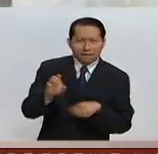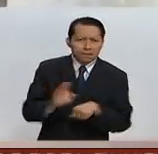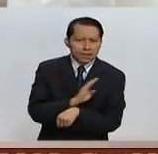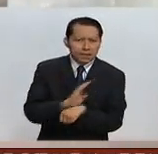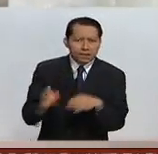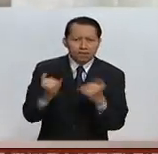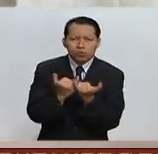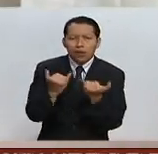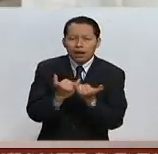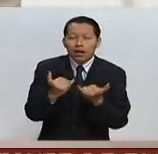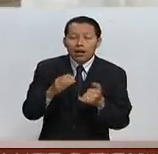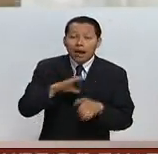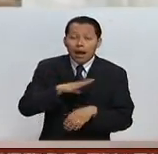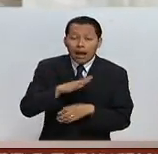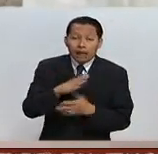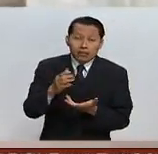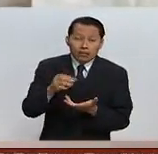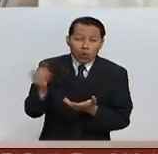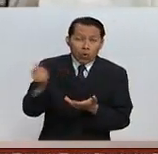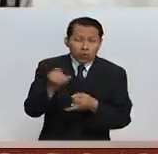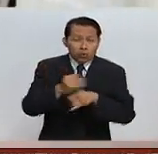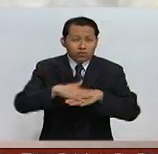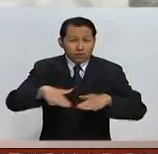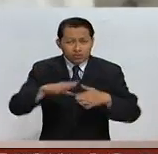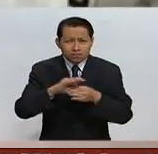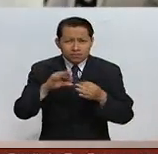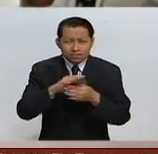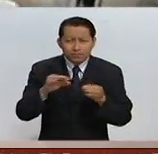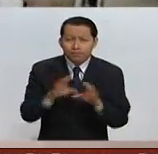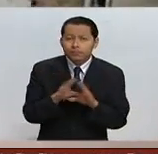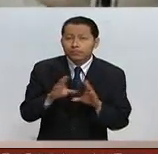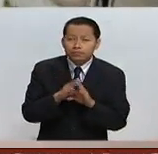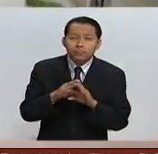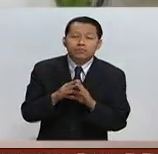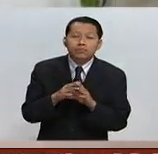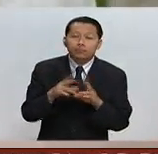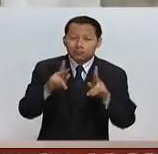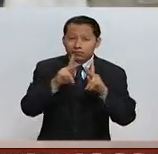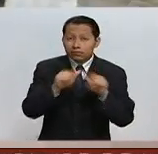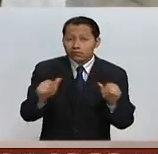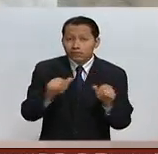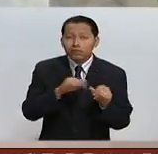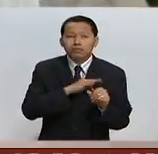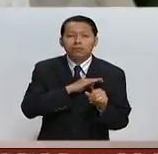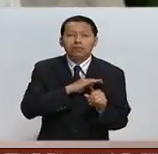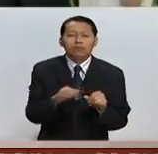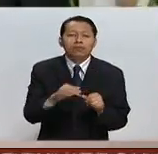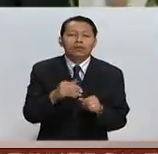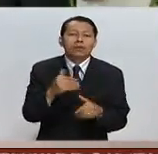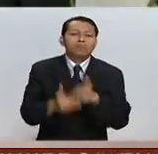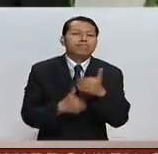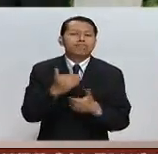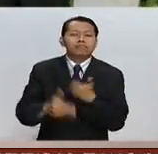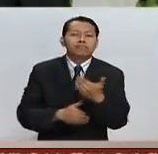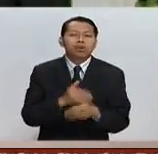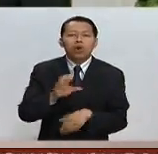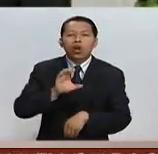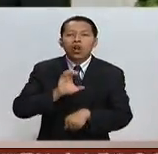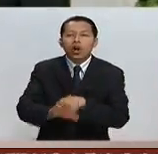informe que dice que con la paz se puede Colombia